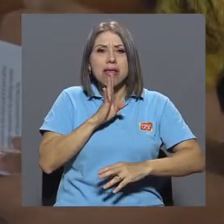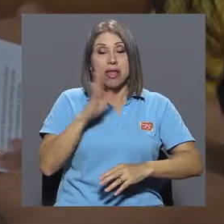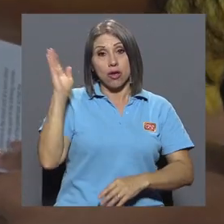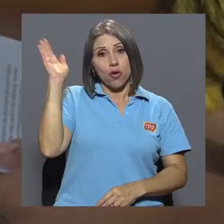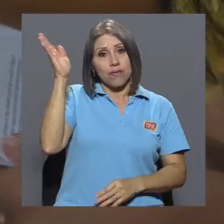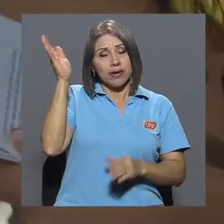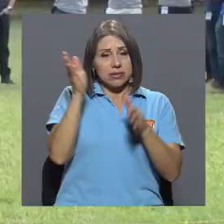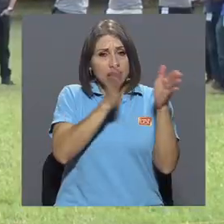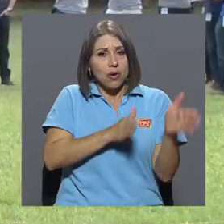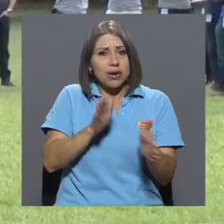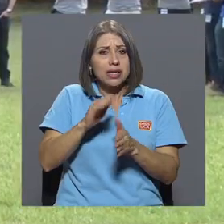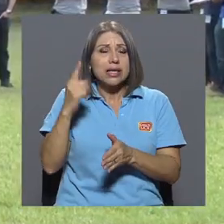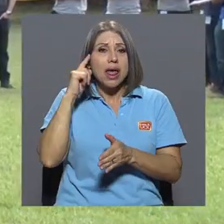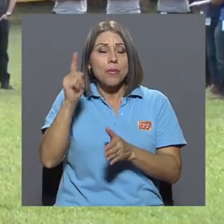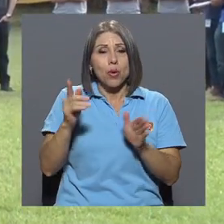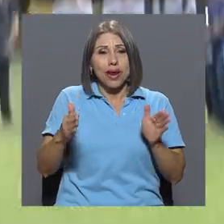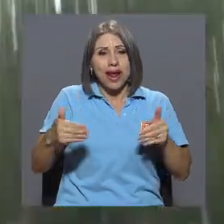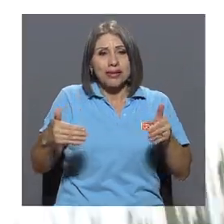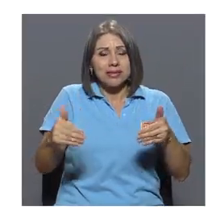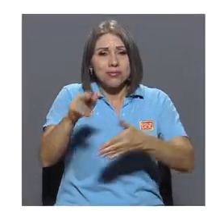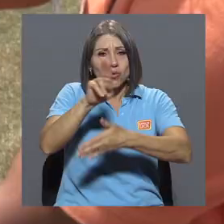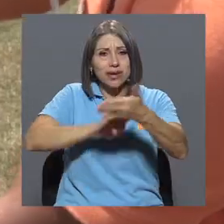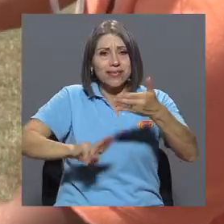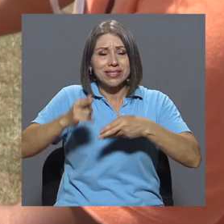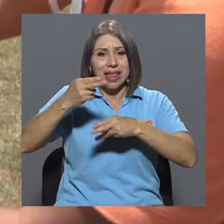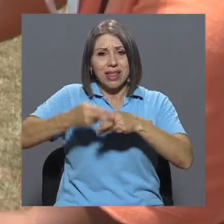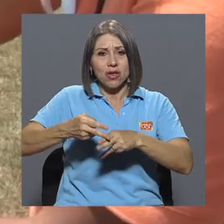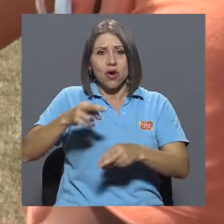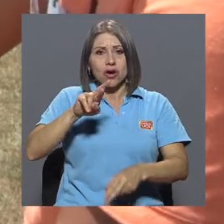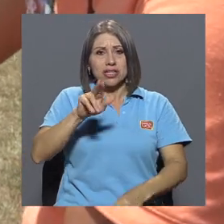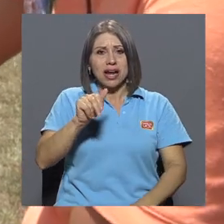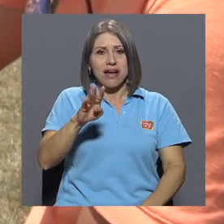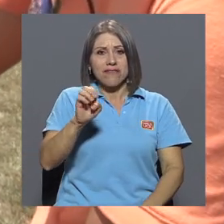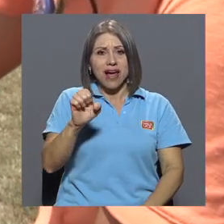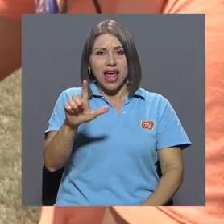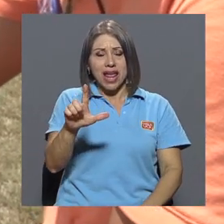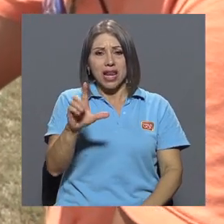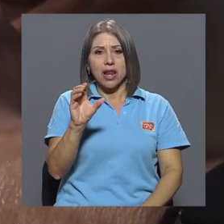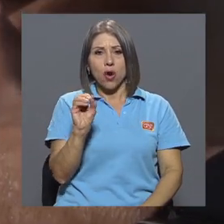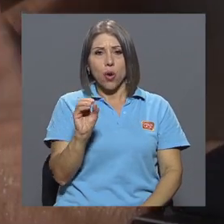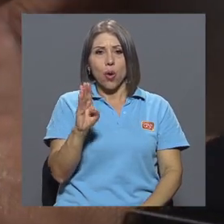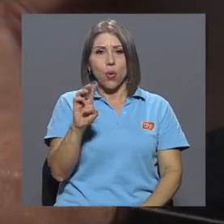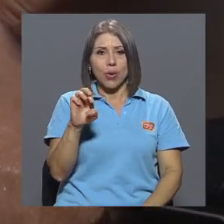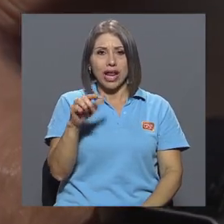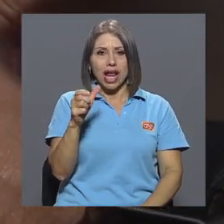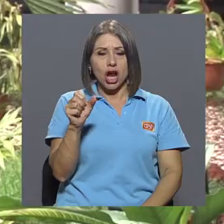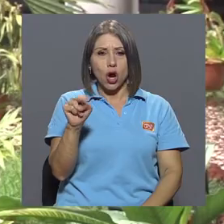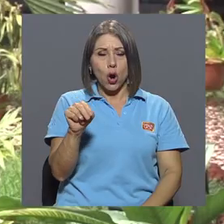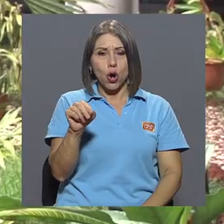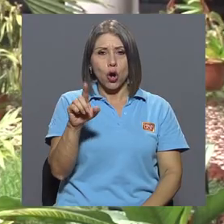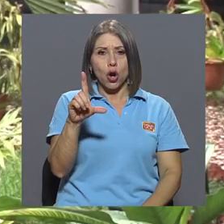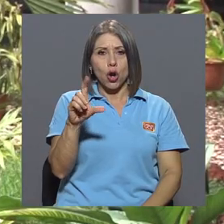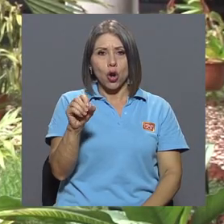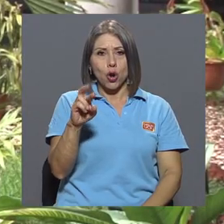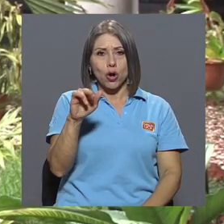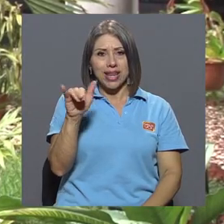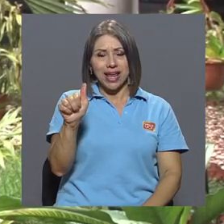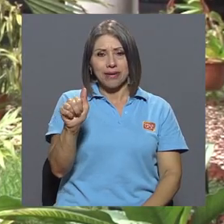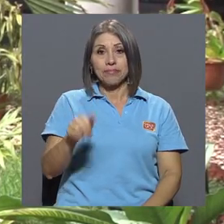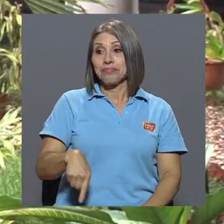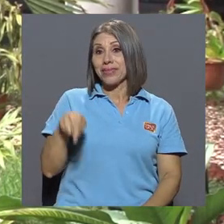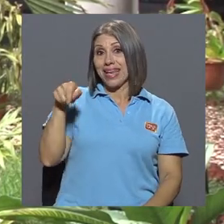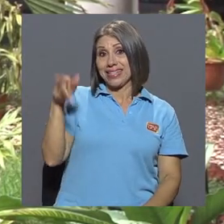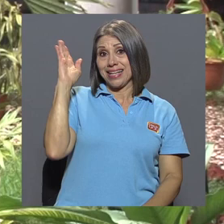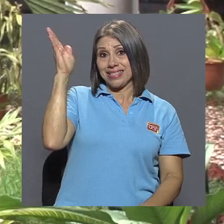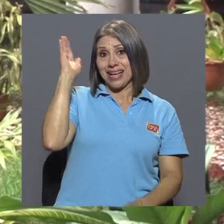organizada por el archivo universitario Rafael Obregón Loría. Esta charla, ¿verdad?, es